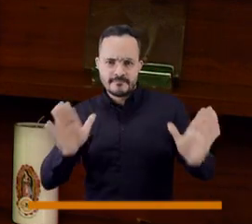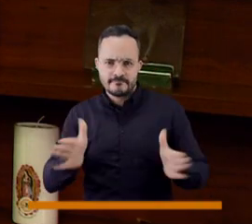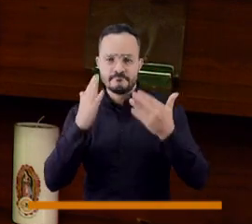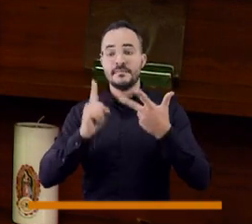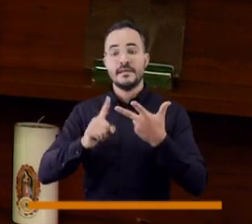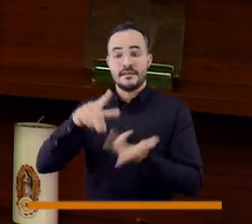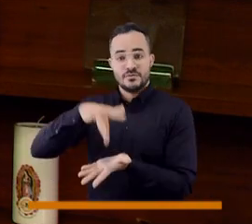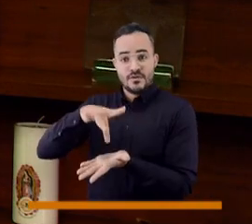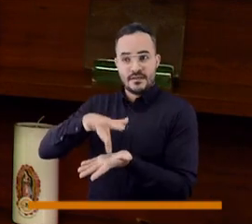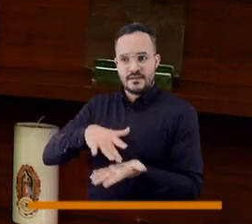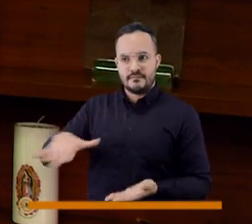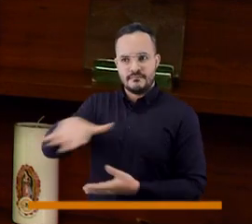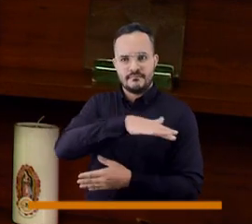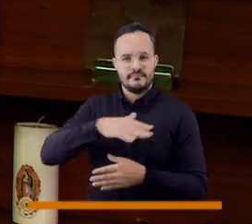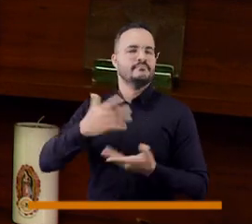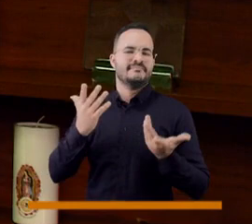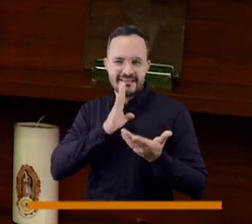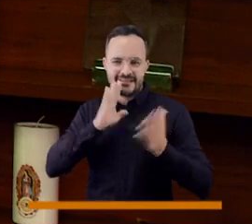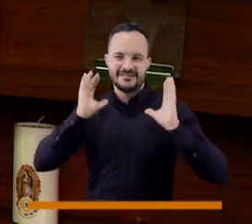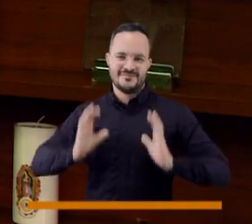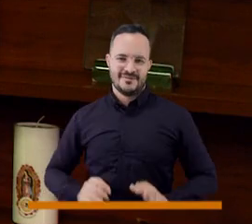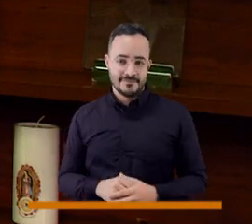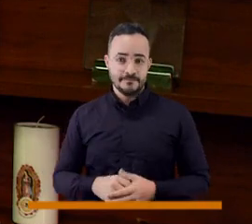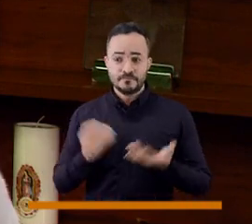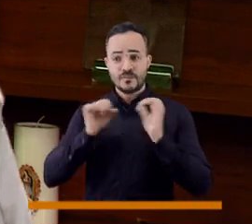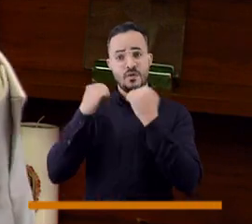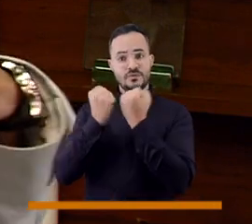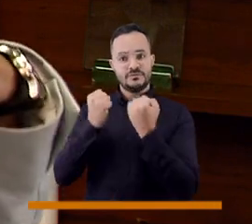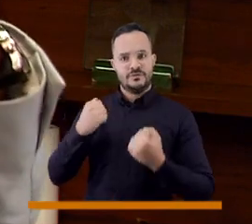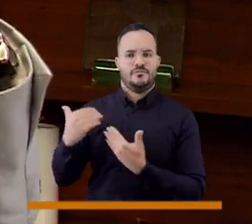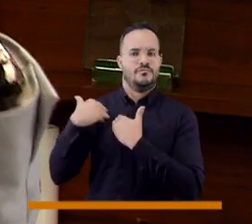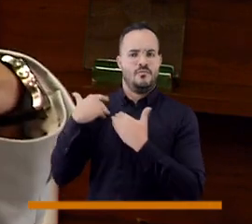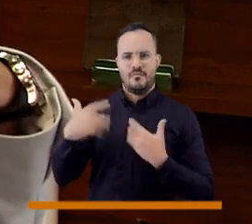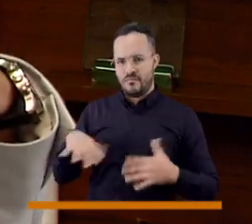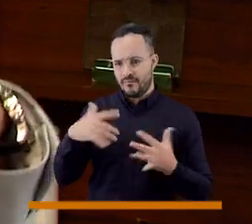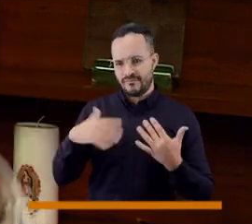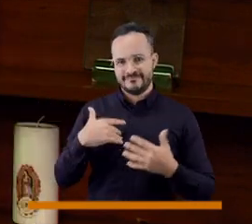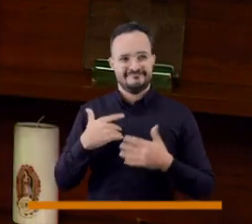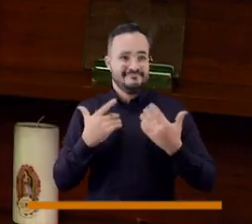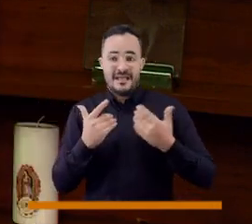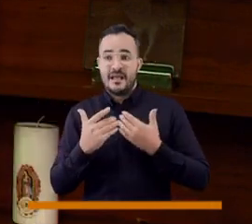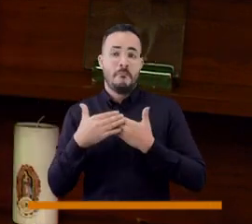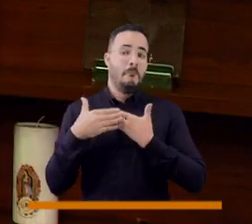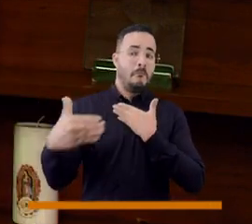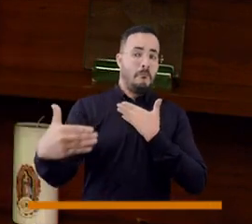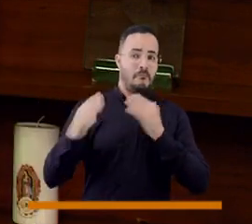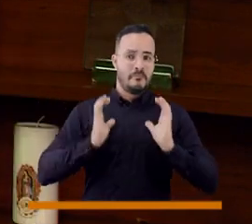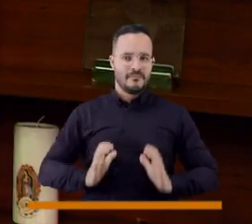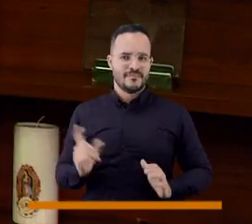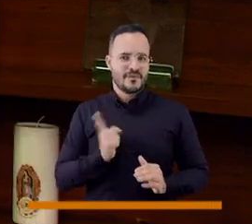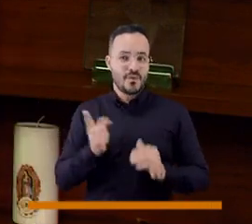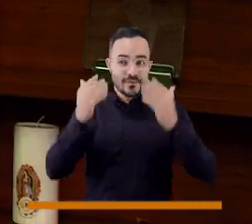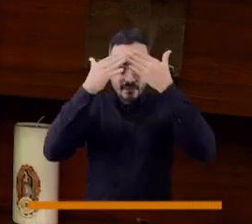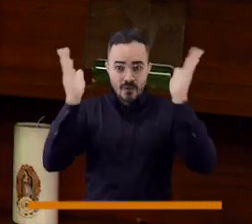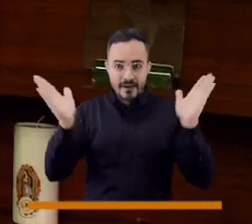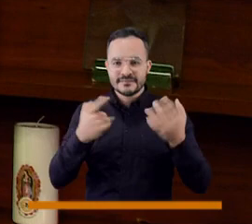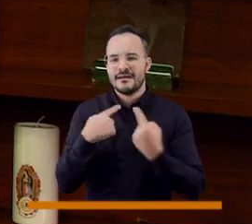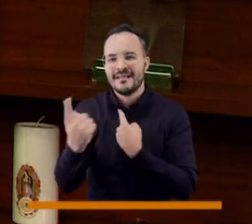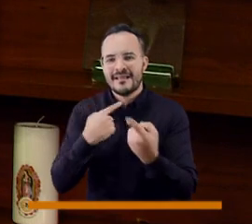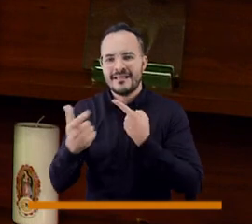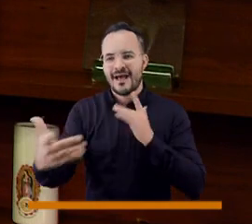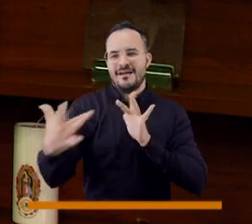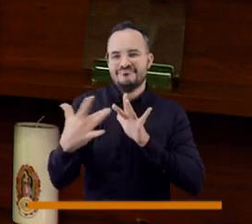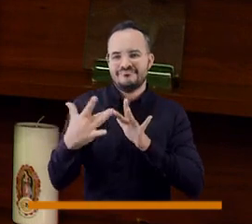aumentar la participación ciudadana. El Consejo es esa instancia democrática cercana a la comunidad, es esa